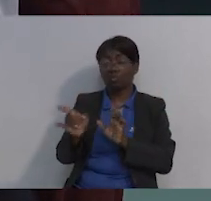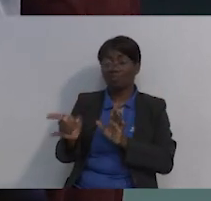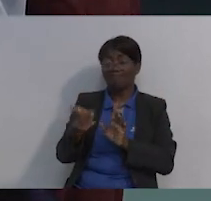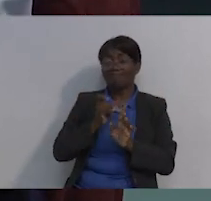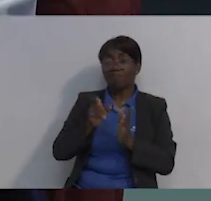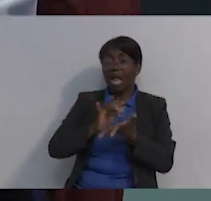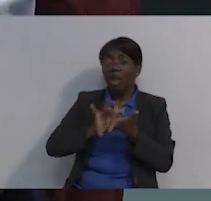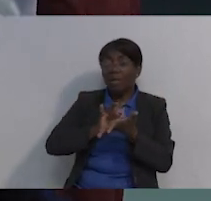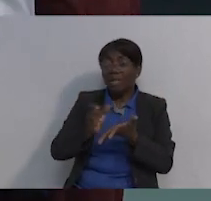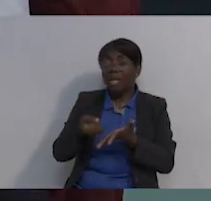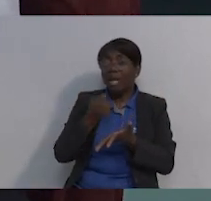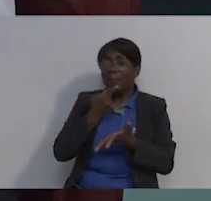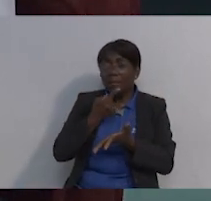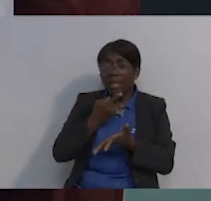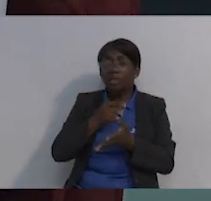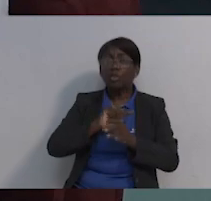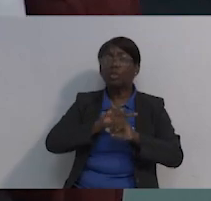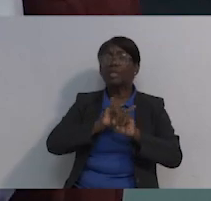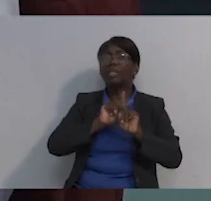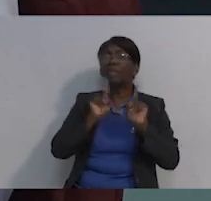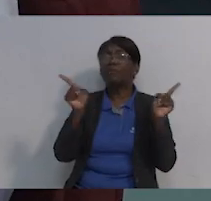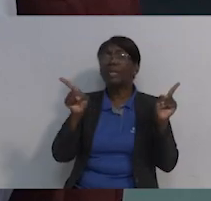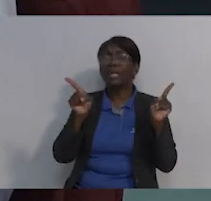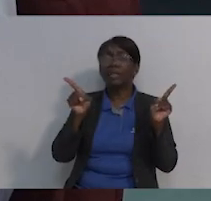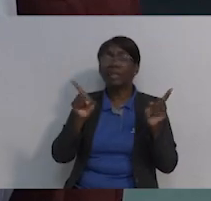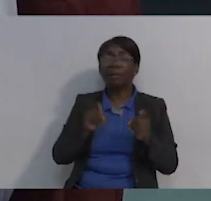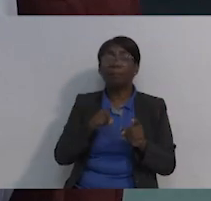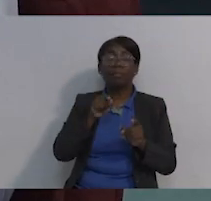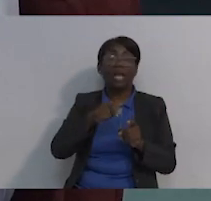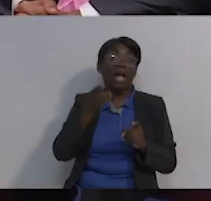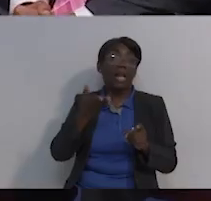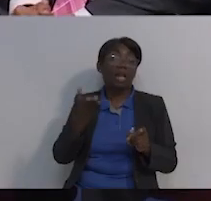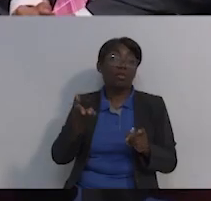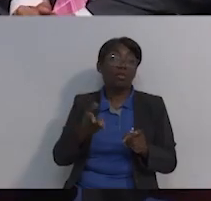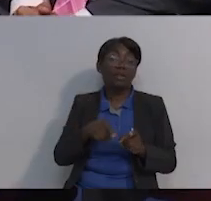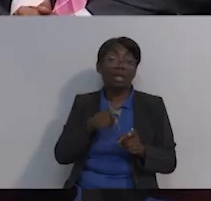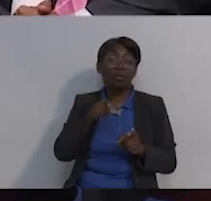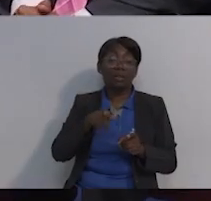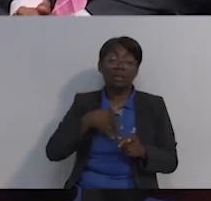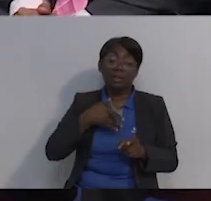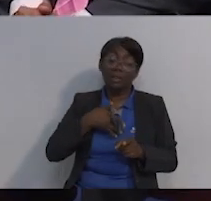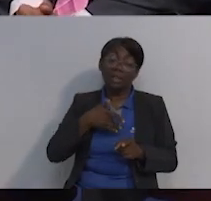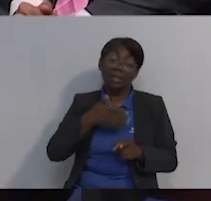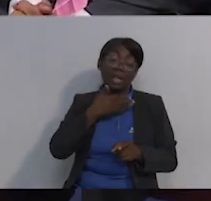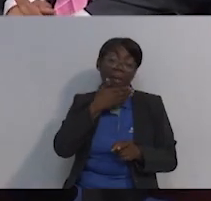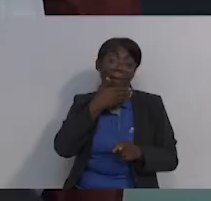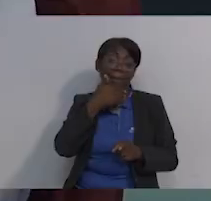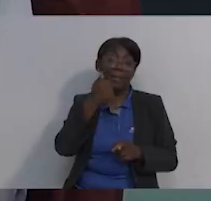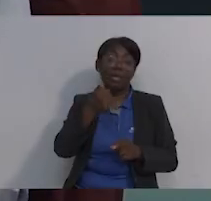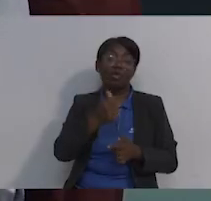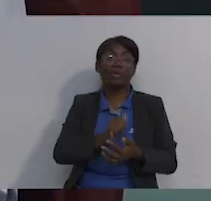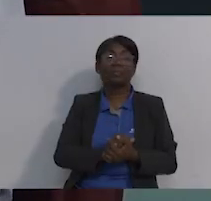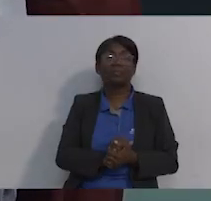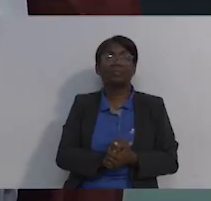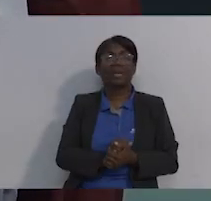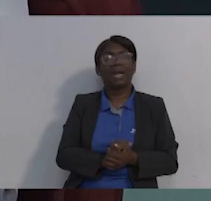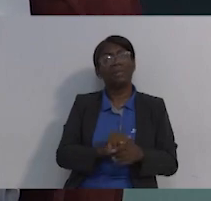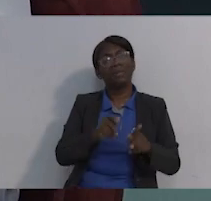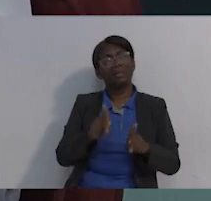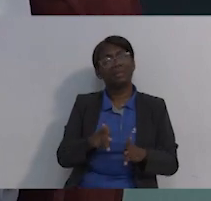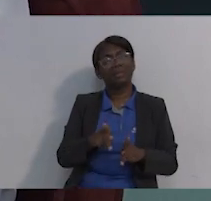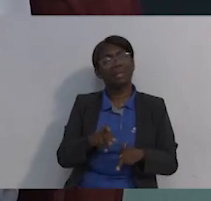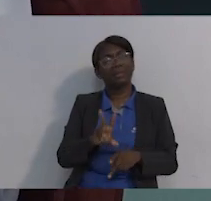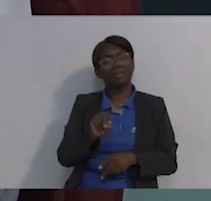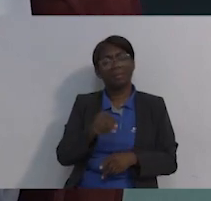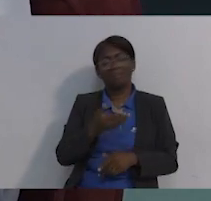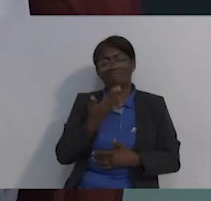que te sientas bien. Hay personas que no les caen bien. Sí. Entonces uno va ajustando, ¿no? Prueba y error. Exacto.